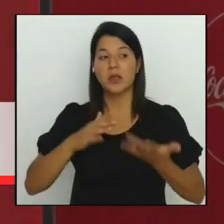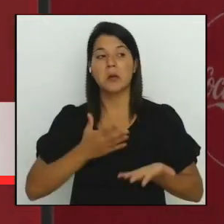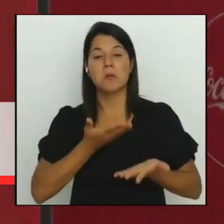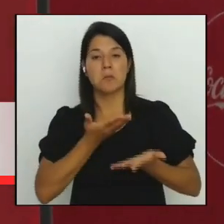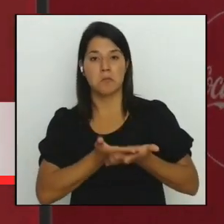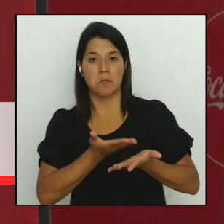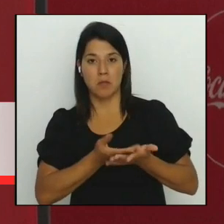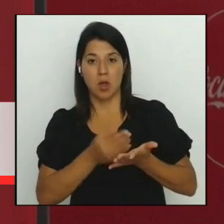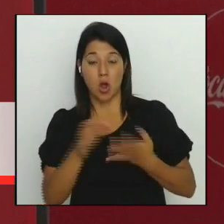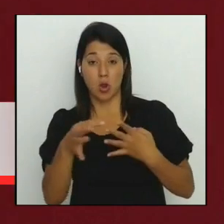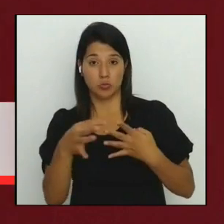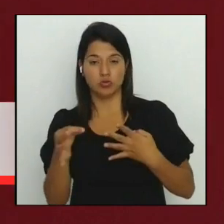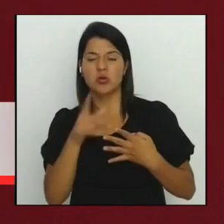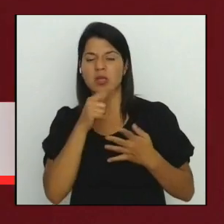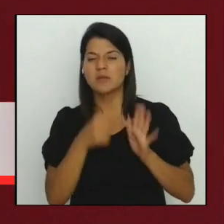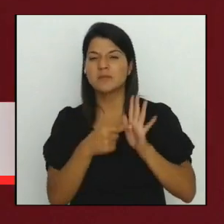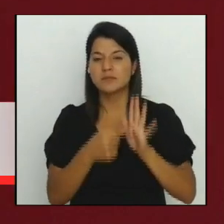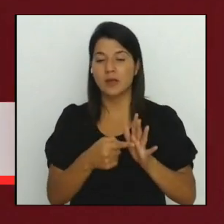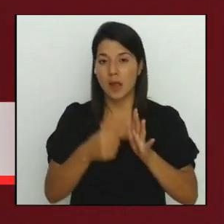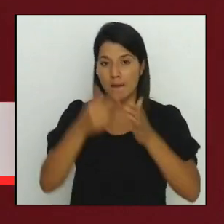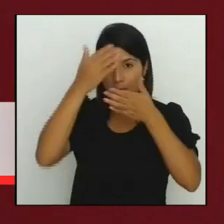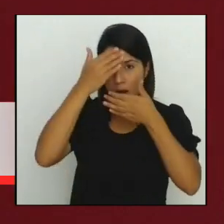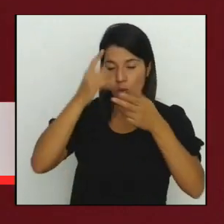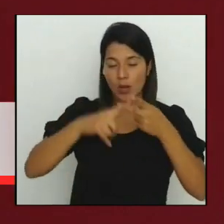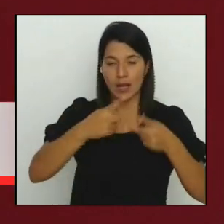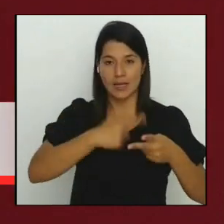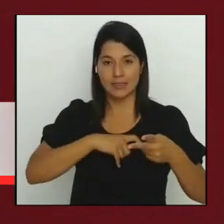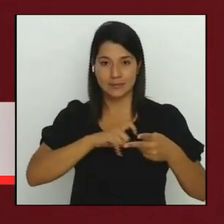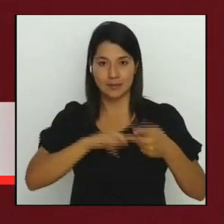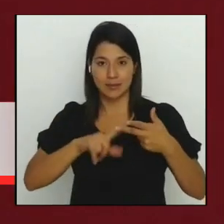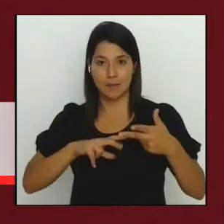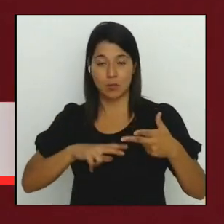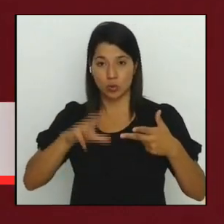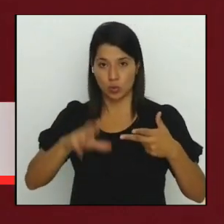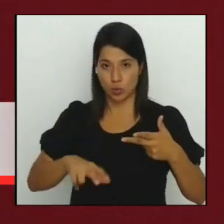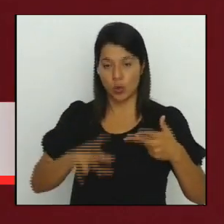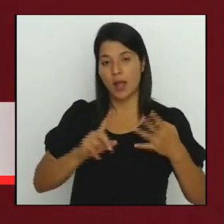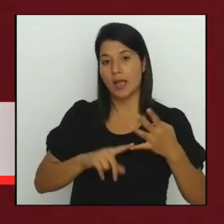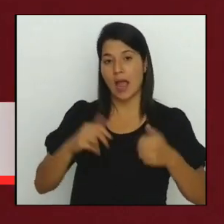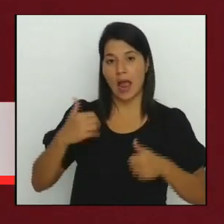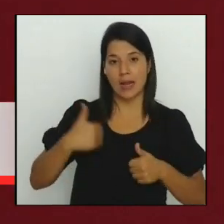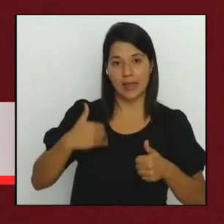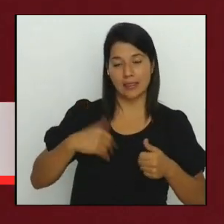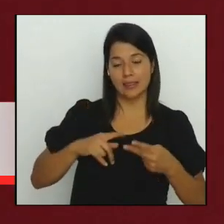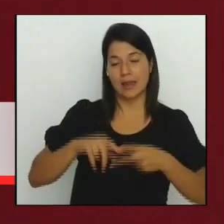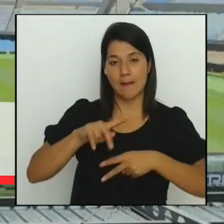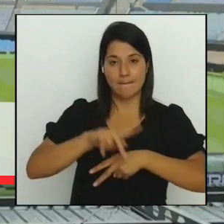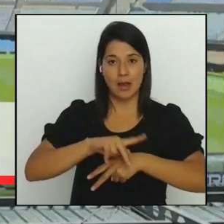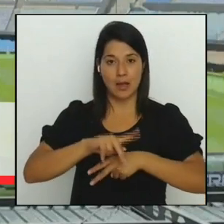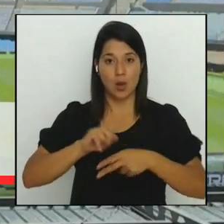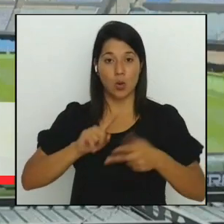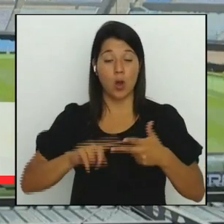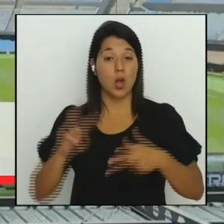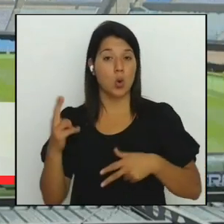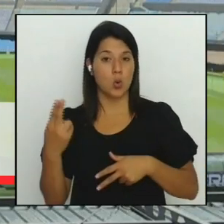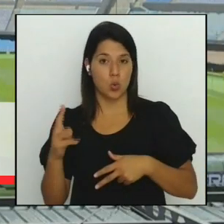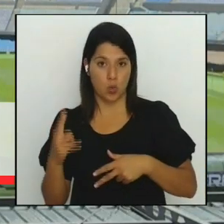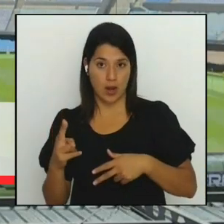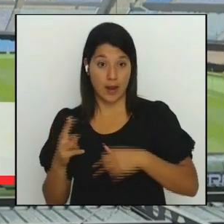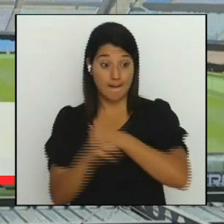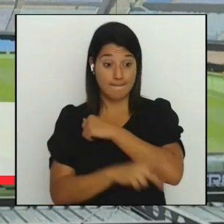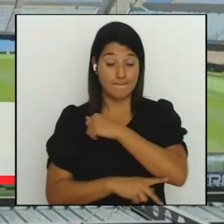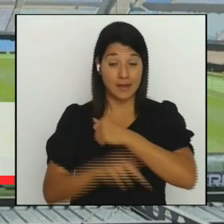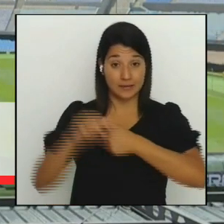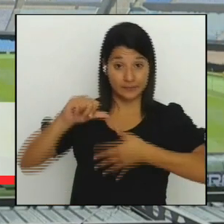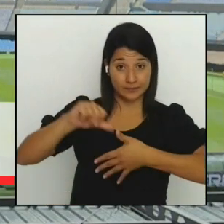con 3 partidos en Argentina Paraguay y Uruguay los países sudamericanos habían propuesto albergar la Copa del